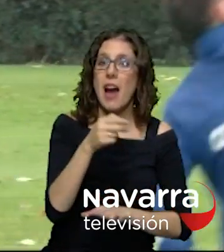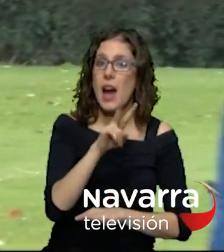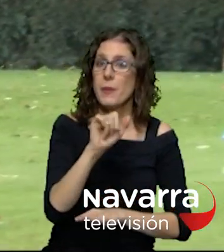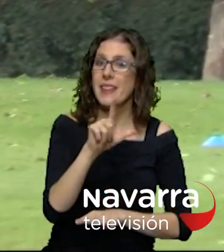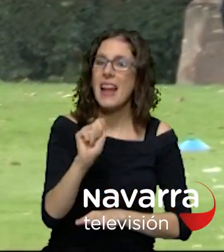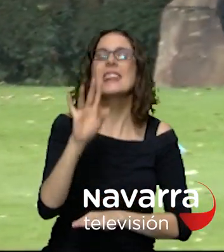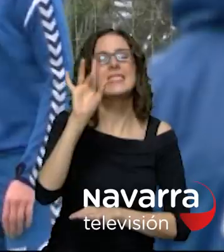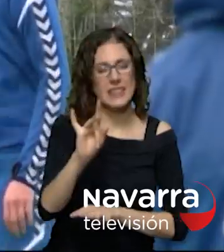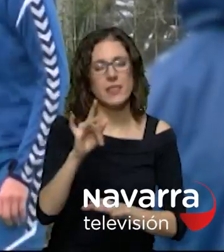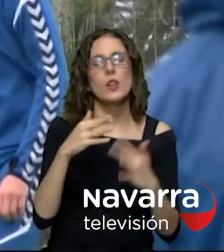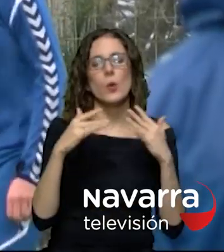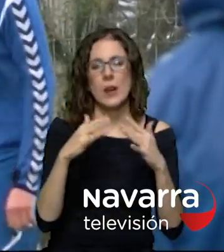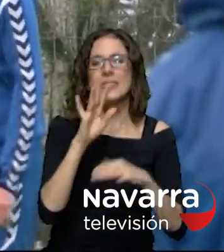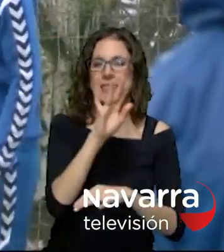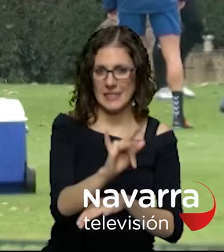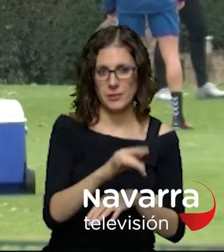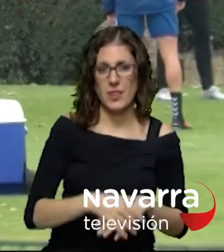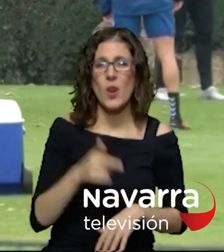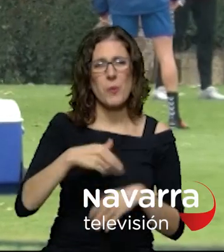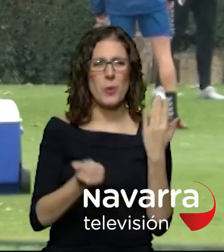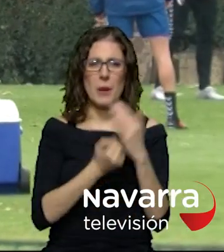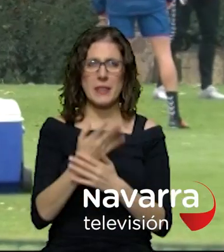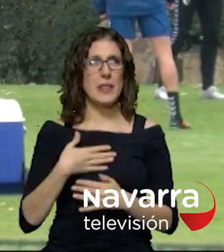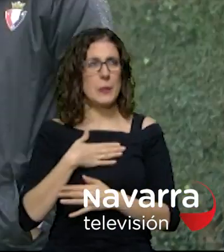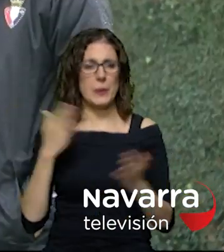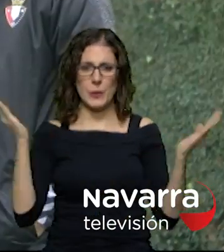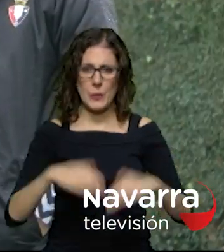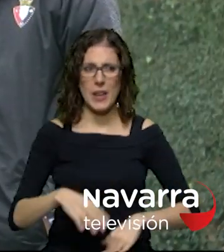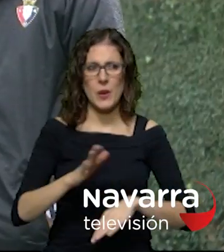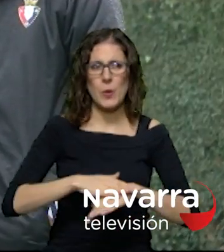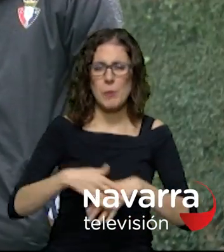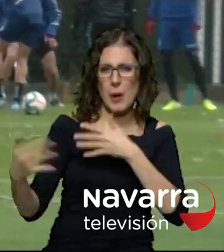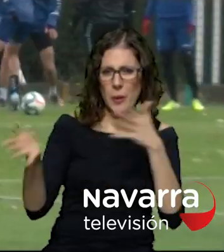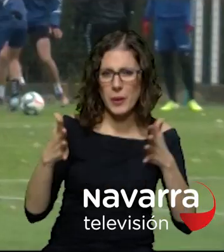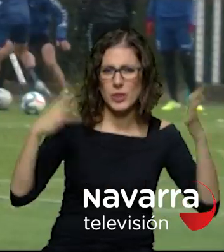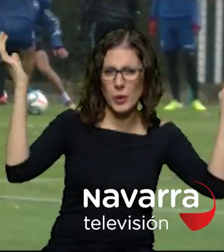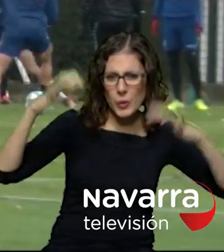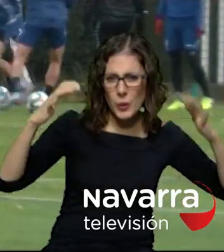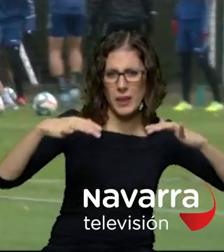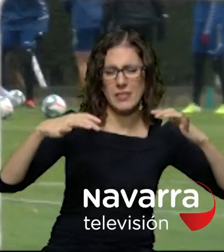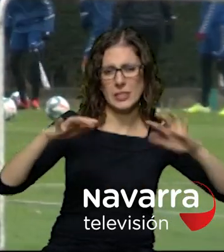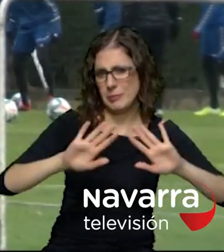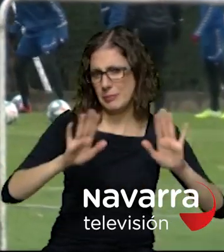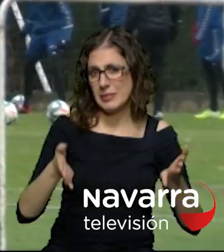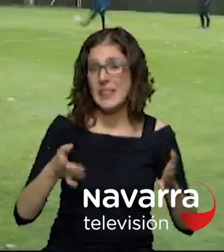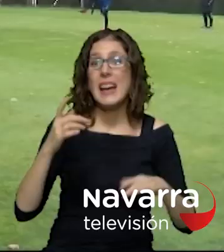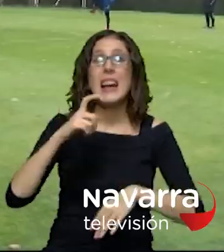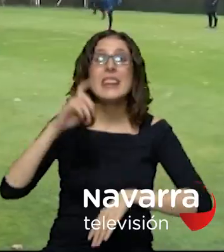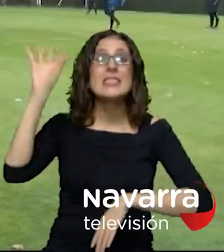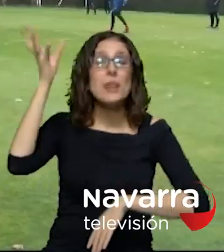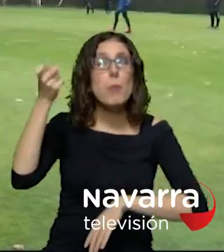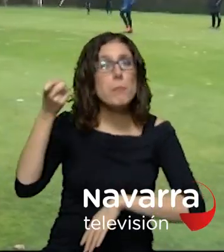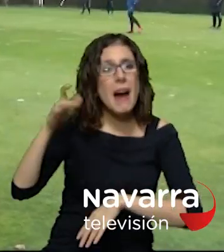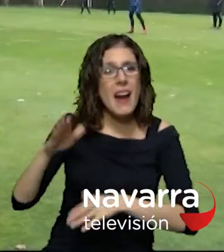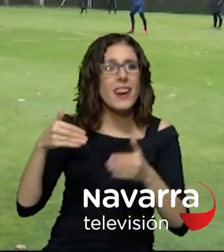Mañana desapacible en las instalaciones de Tajonar por la lluvia y el viento que cada uno aguantaba como podía tiempo similar se espera para el domingo cuando el